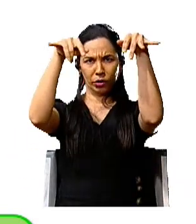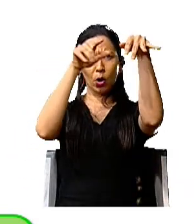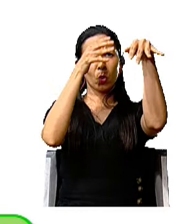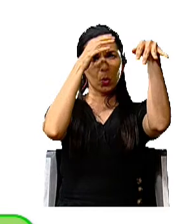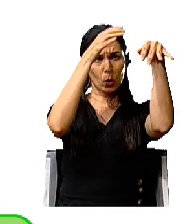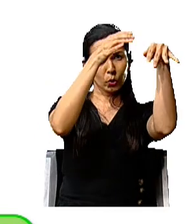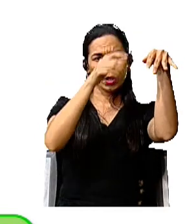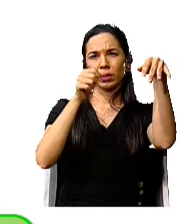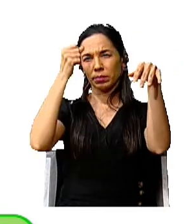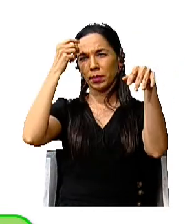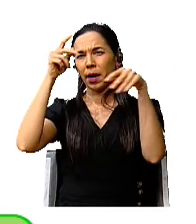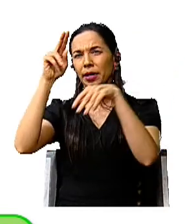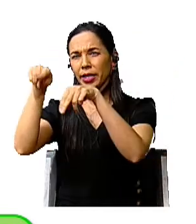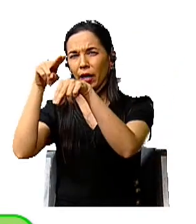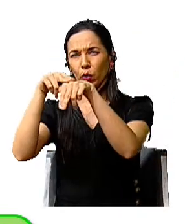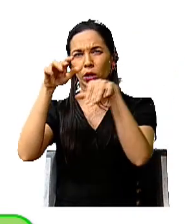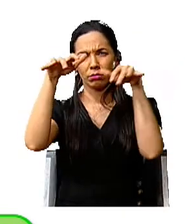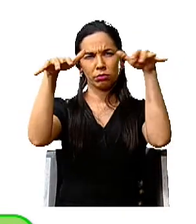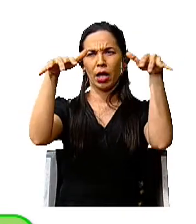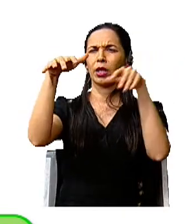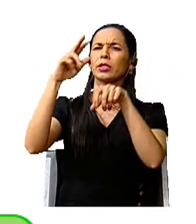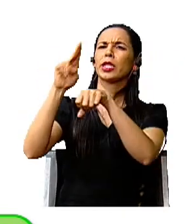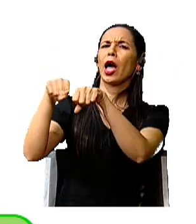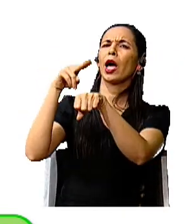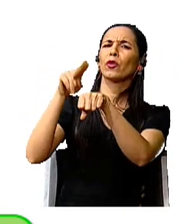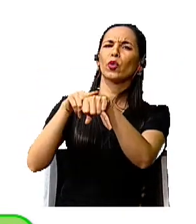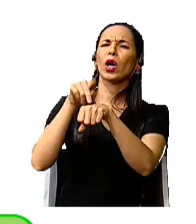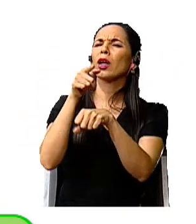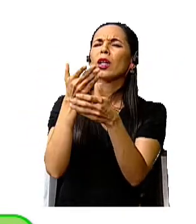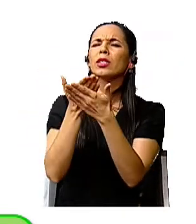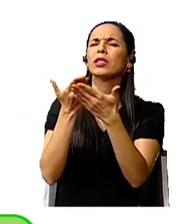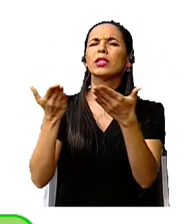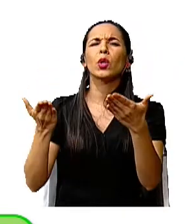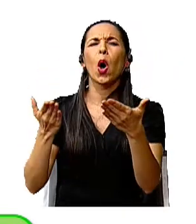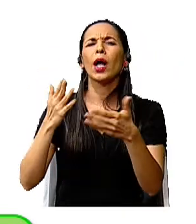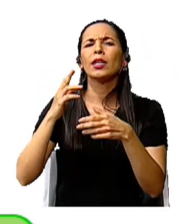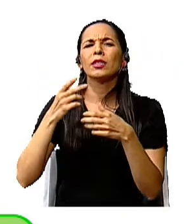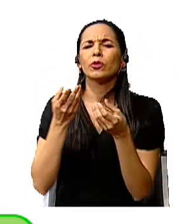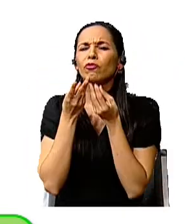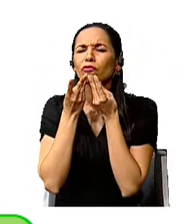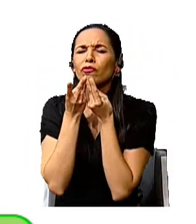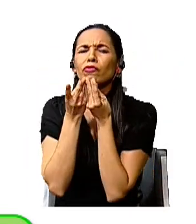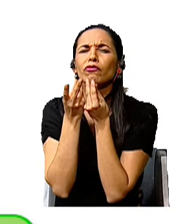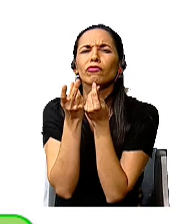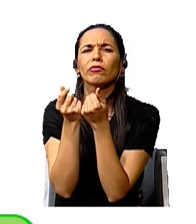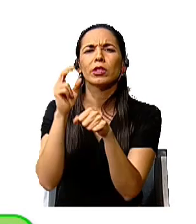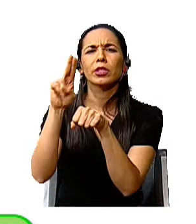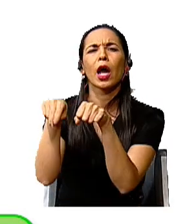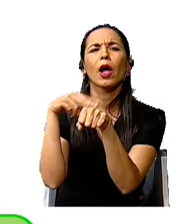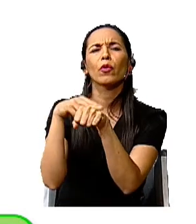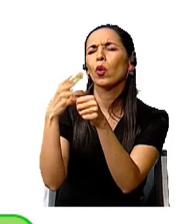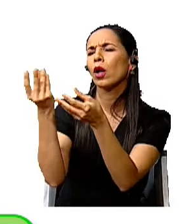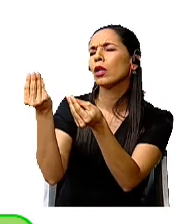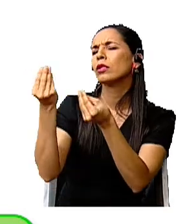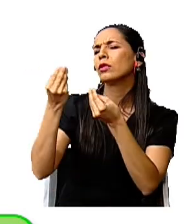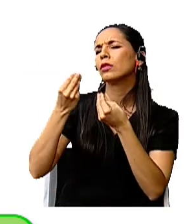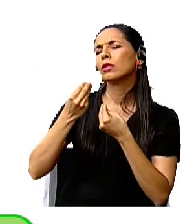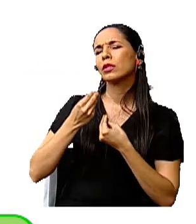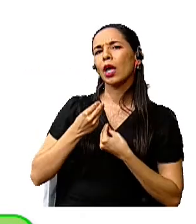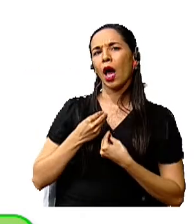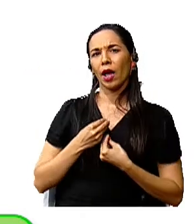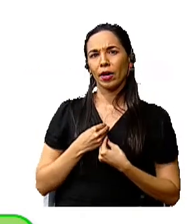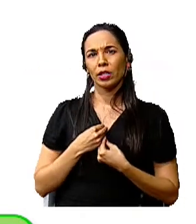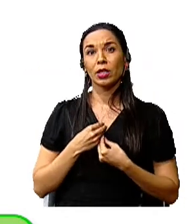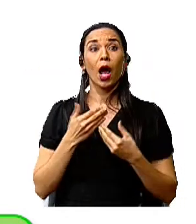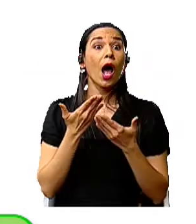tiene que ver precisamente con todas esas riquezas que la naturaleza nos ha heredado. Todos los